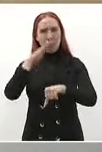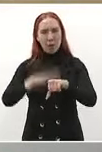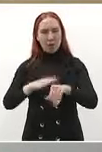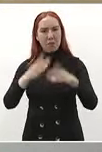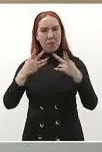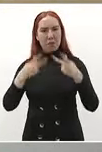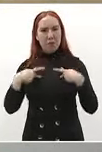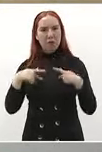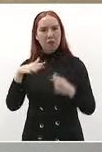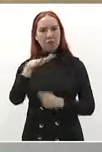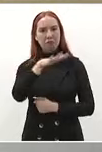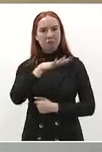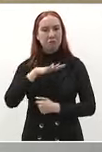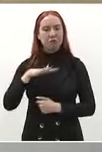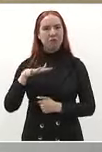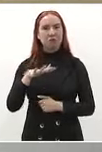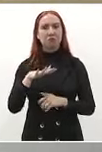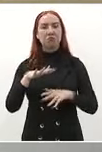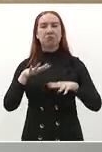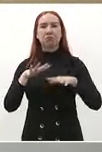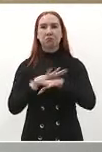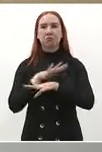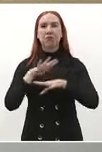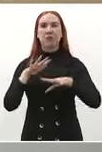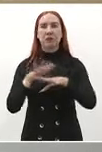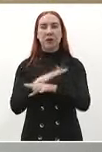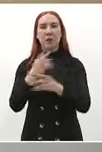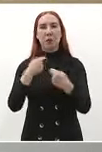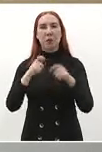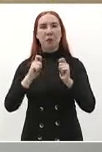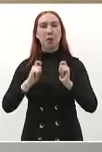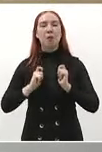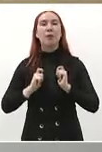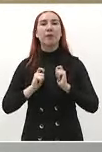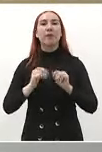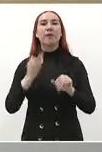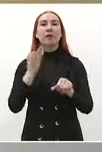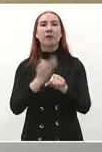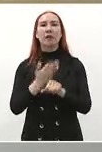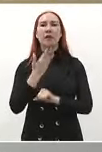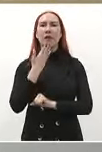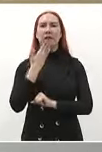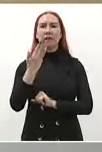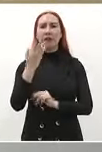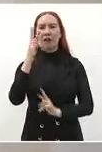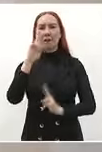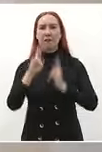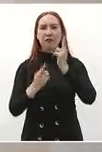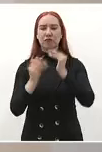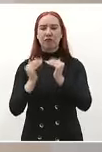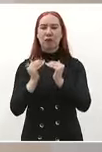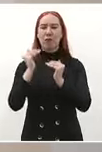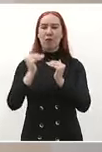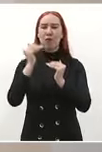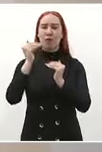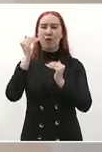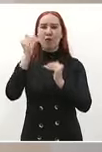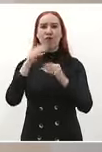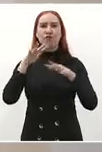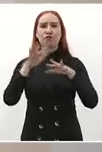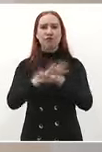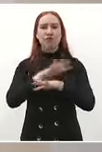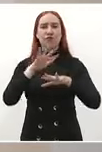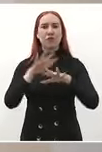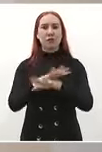ya está dando resultados la revolución de las conciencias